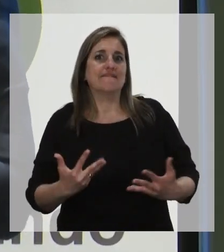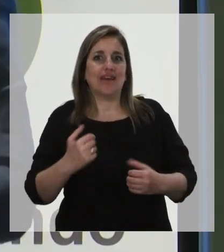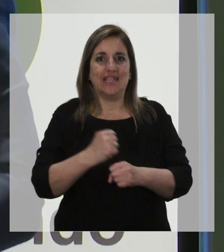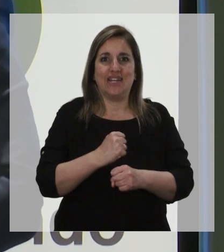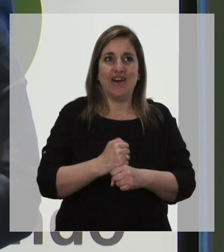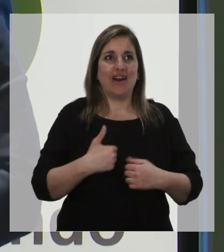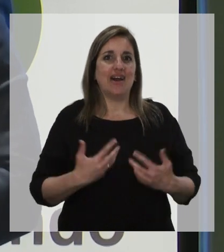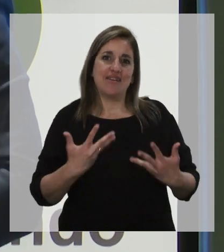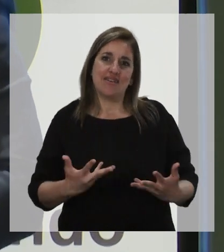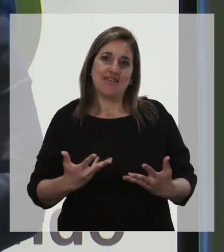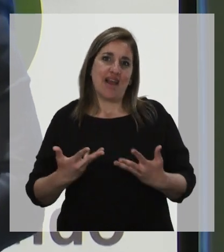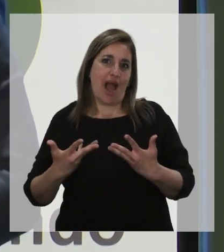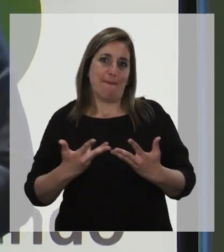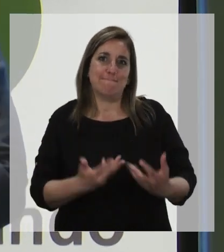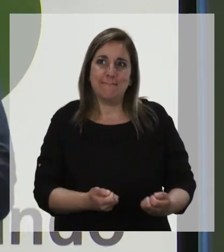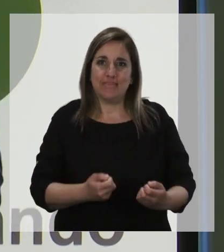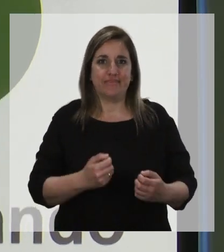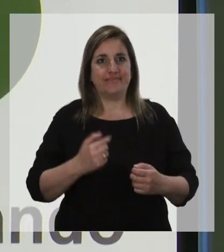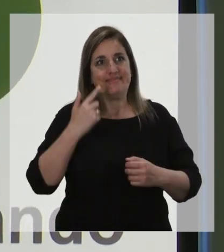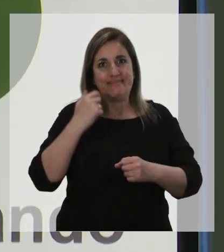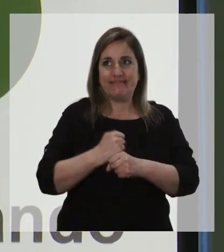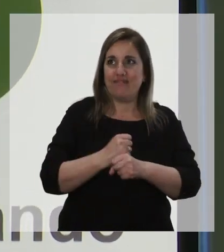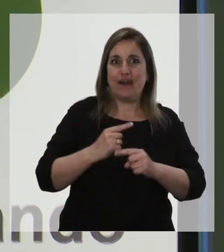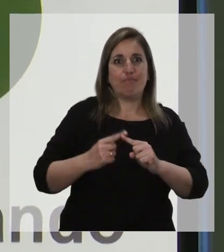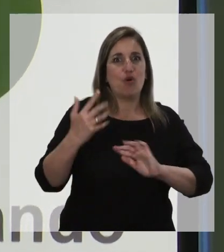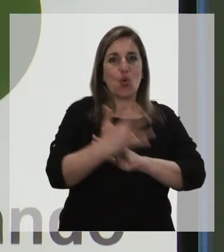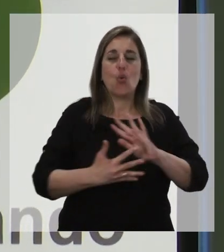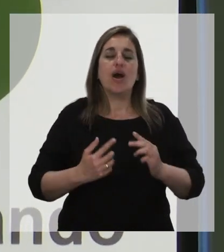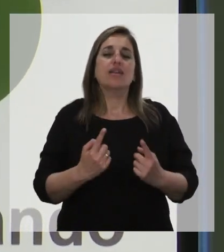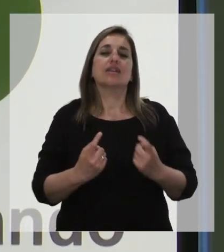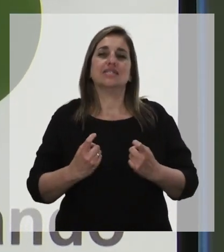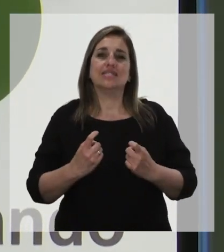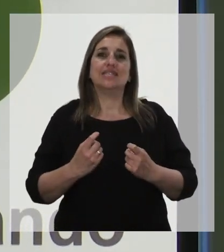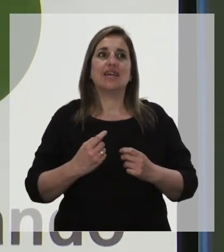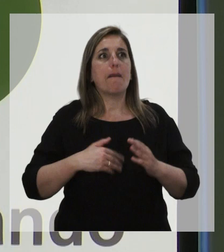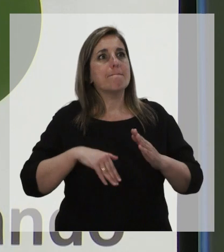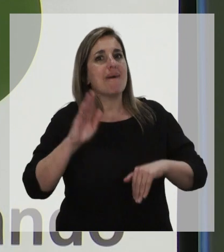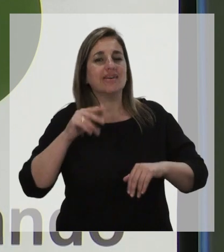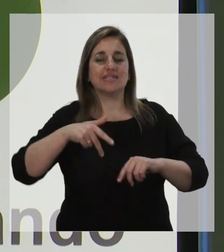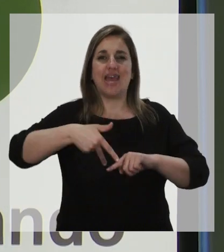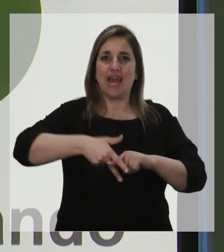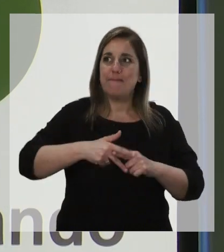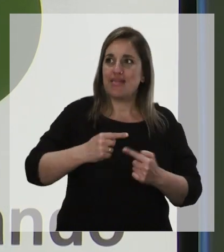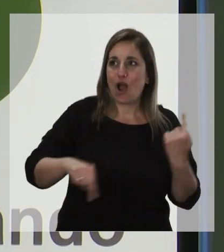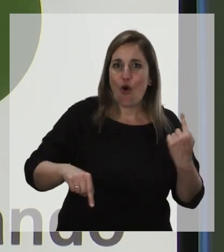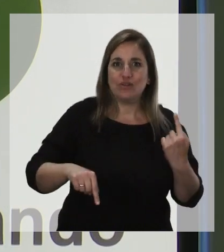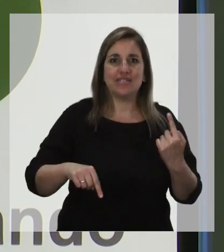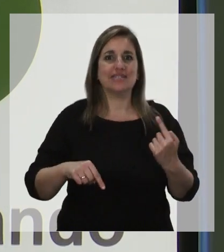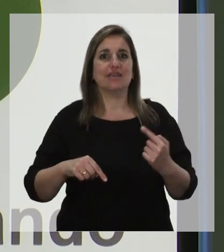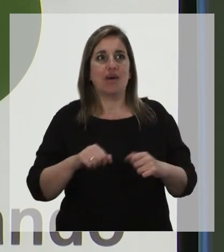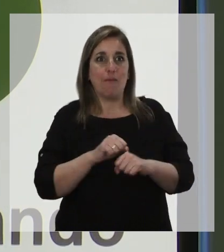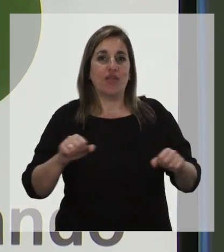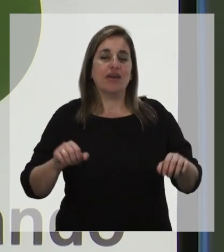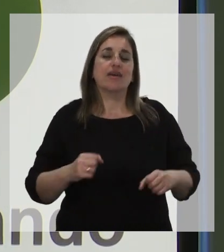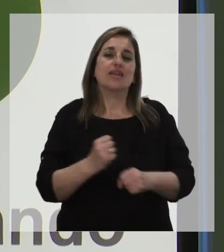trabajar y a empujar el carro, muchas veces necesitan más herramientas para ser más eficientes y más efectivos.